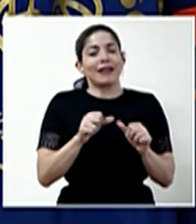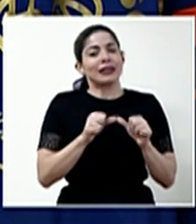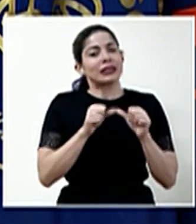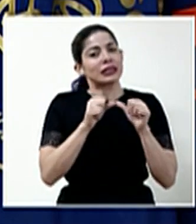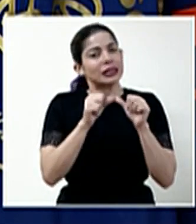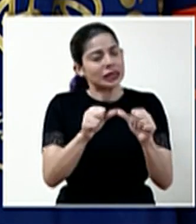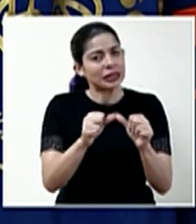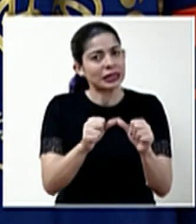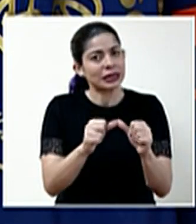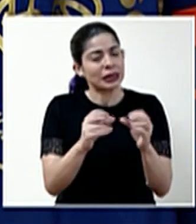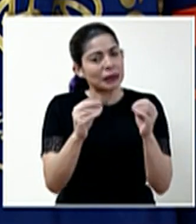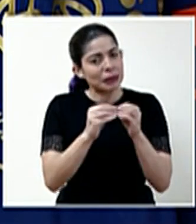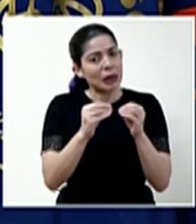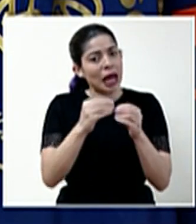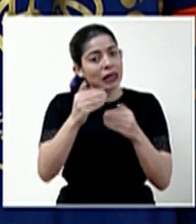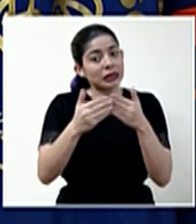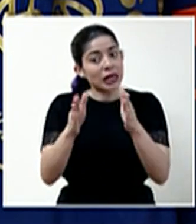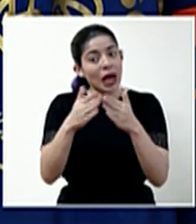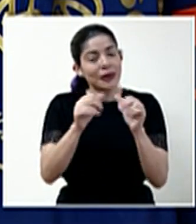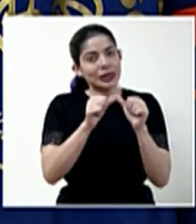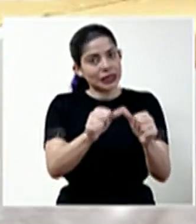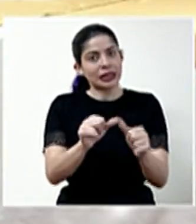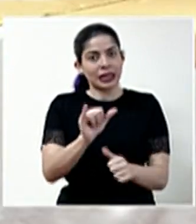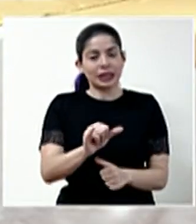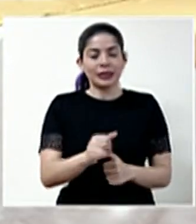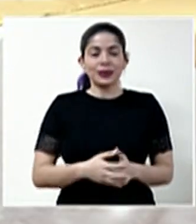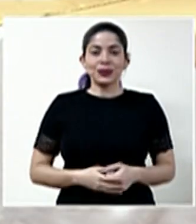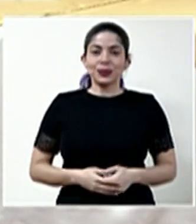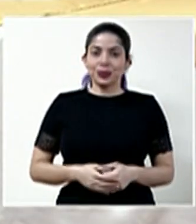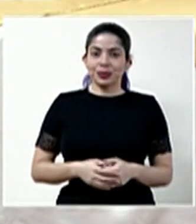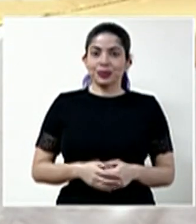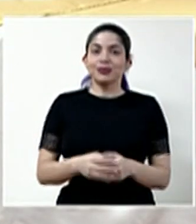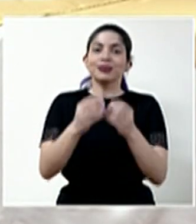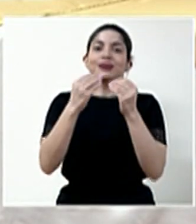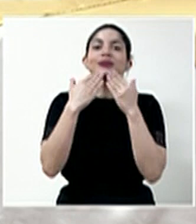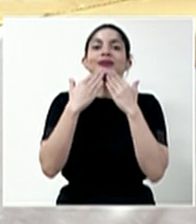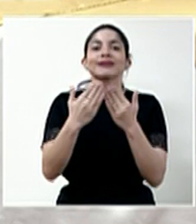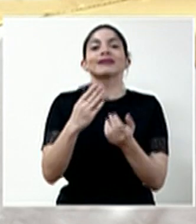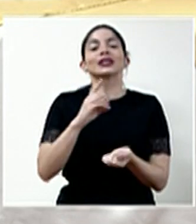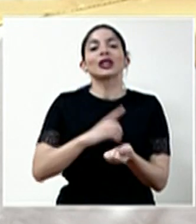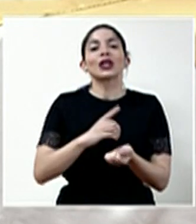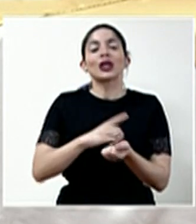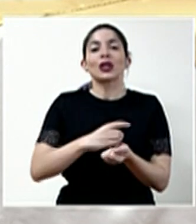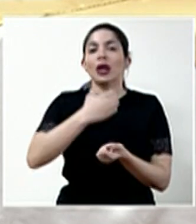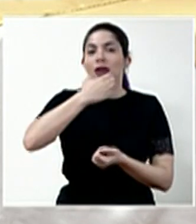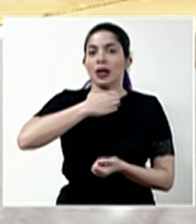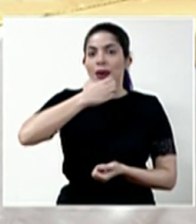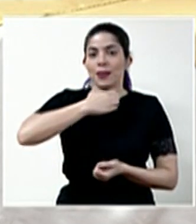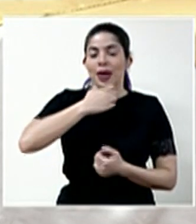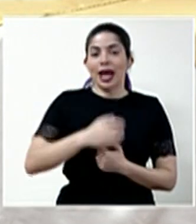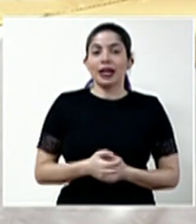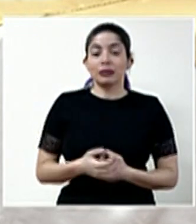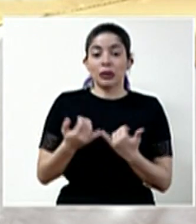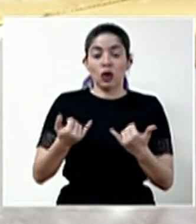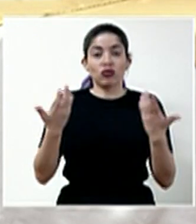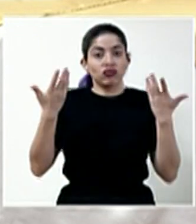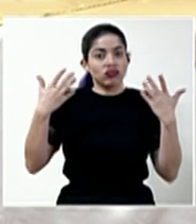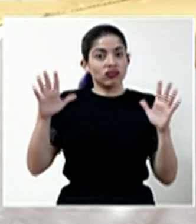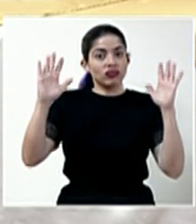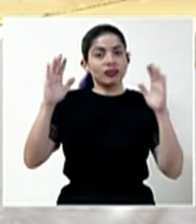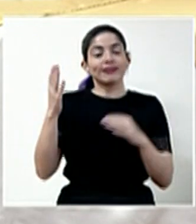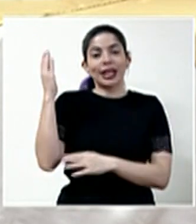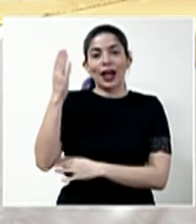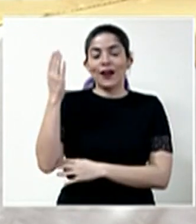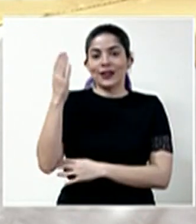más alto a como vamos abriendo la economía. Muchas gracias, doctor Román Macaya. Damos por concluida